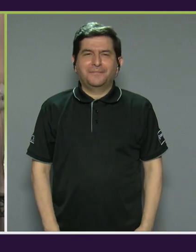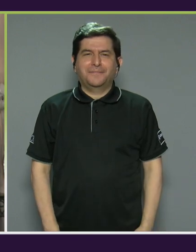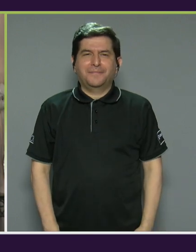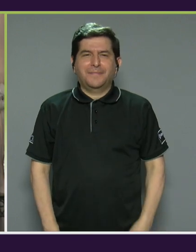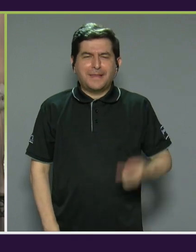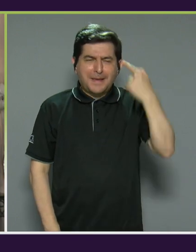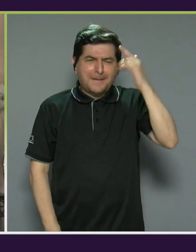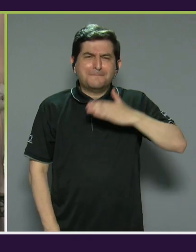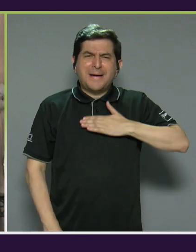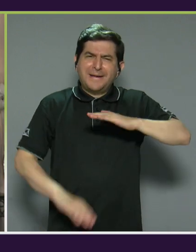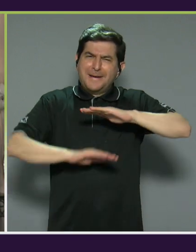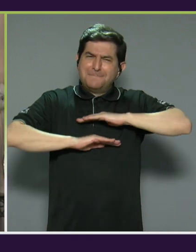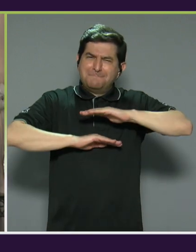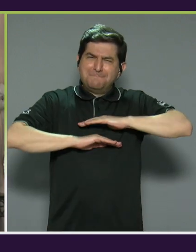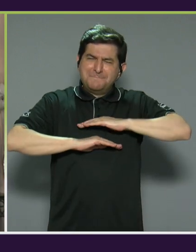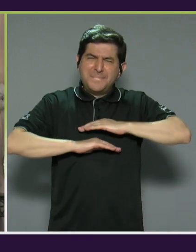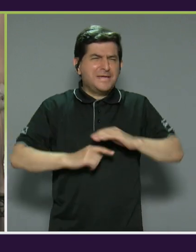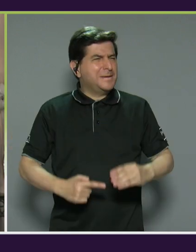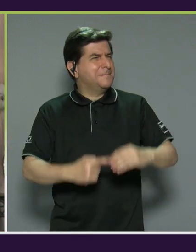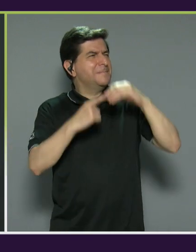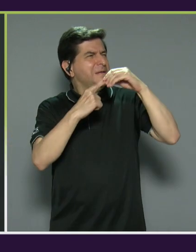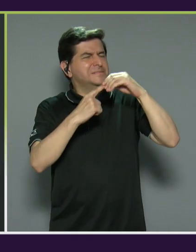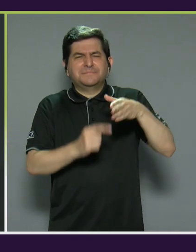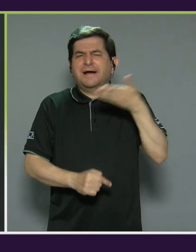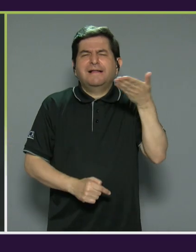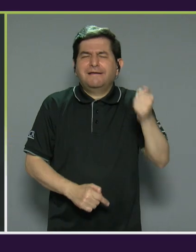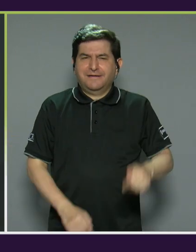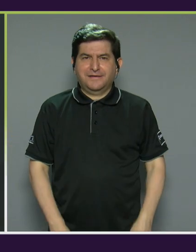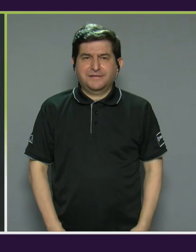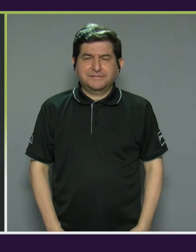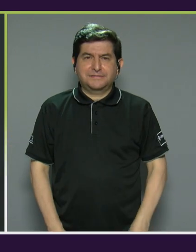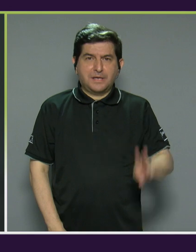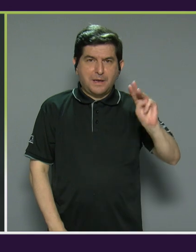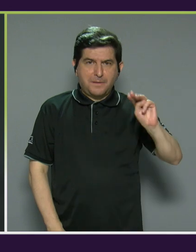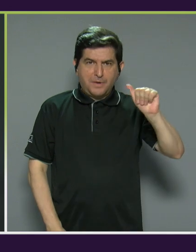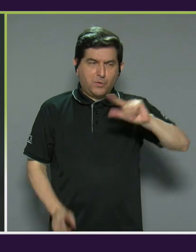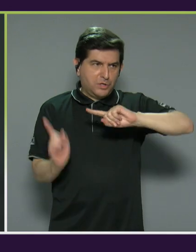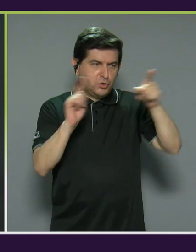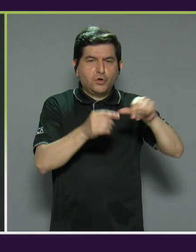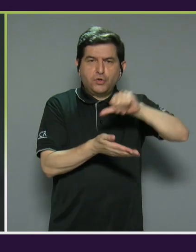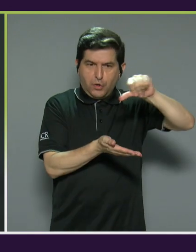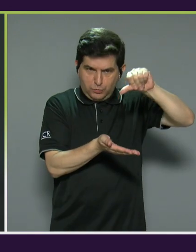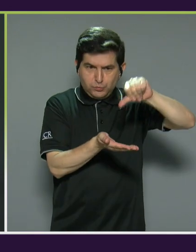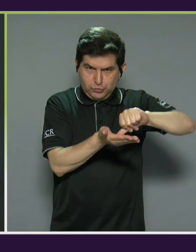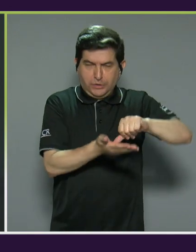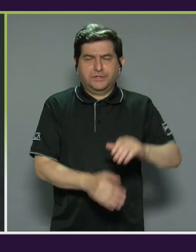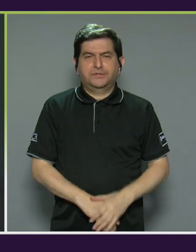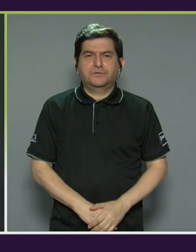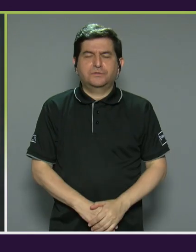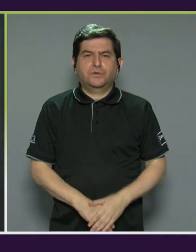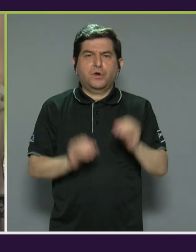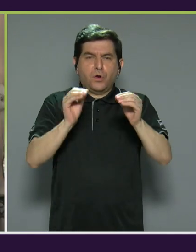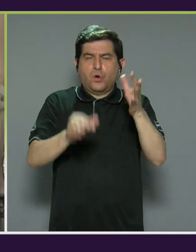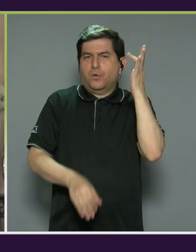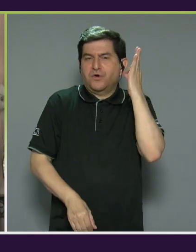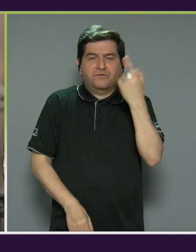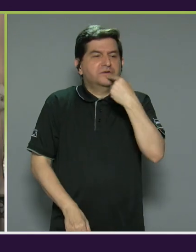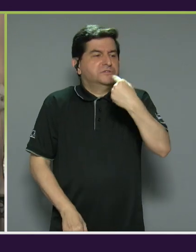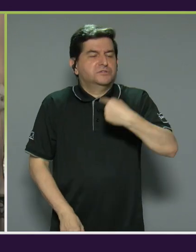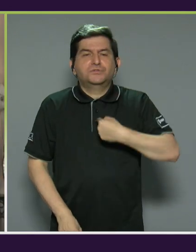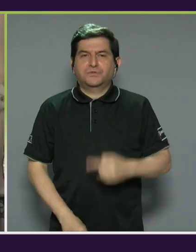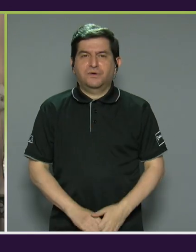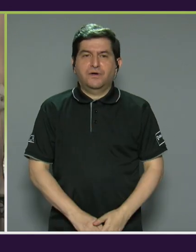lo más gratificante? Bueno, lo más gratificante es cuando Marco Antonio va a un centro, ¿verdad? Y cuando la maestra me dice,